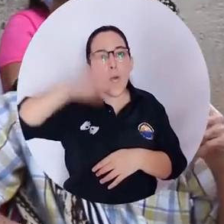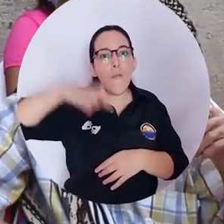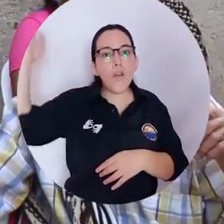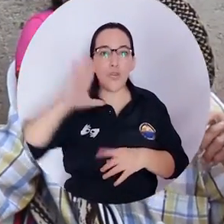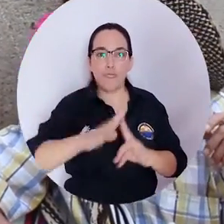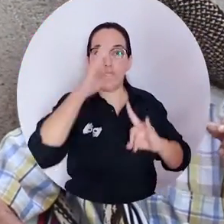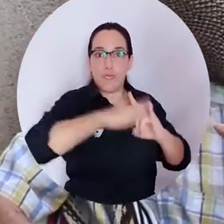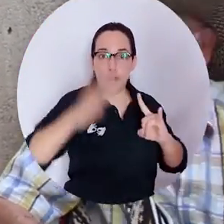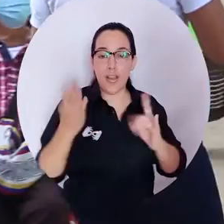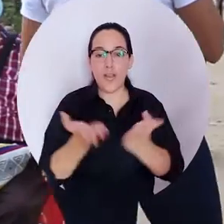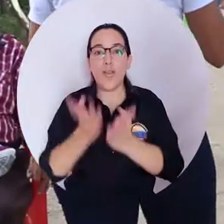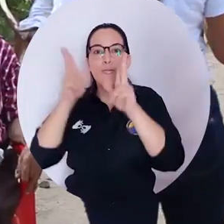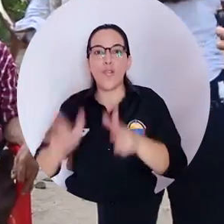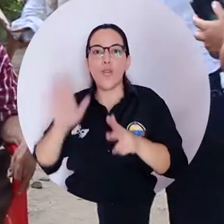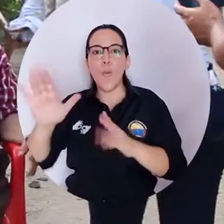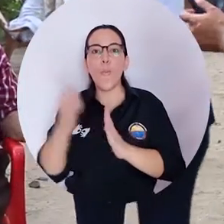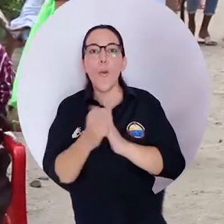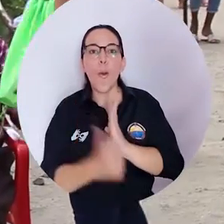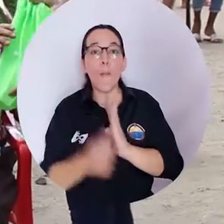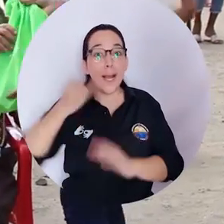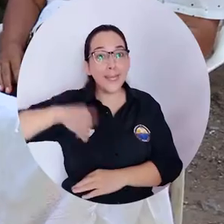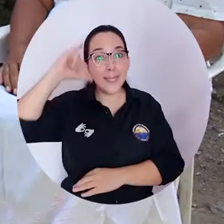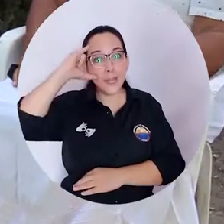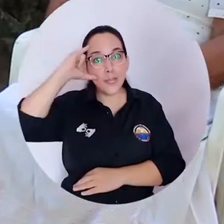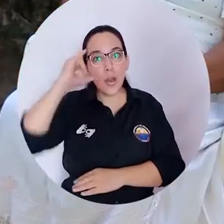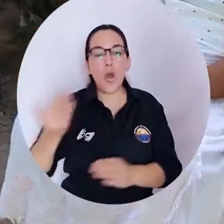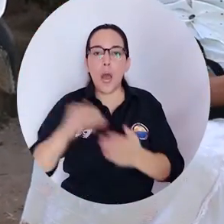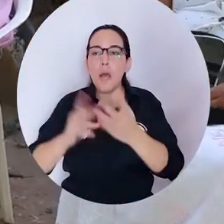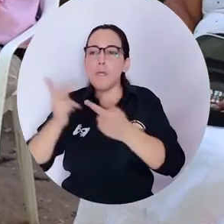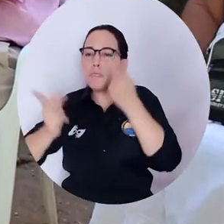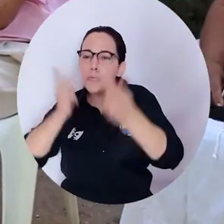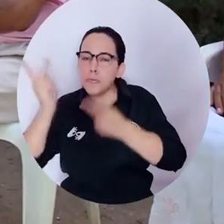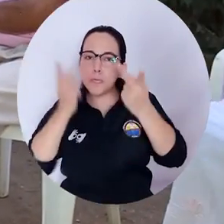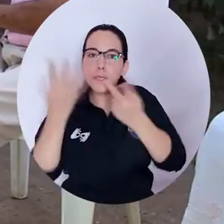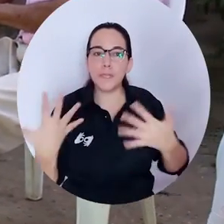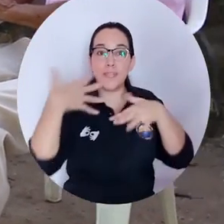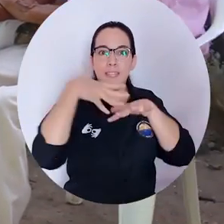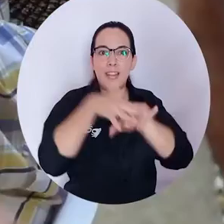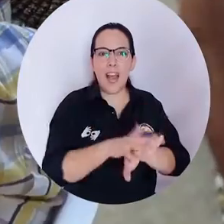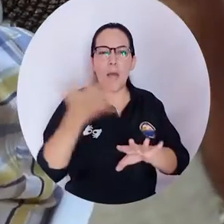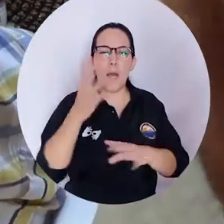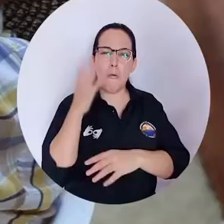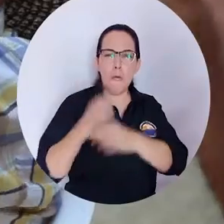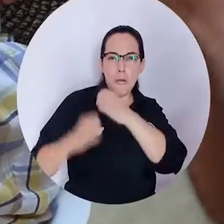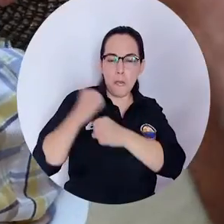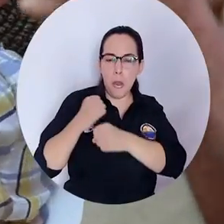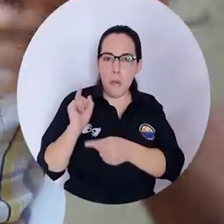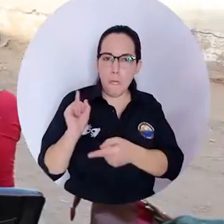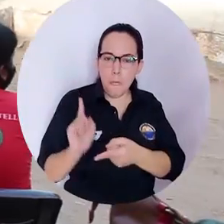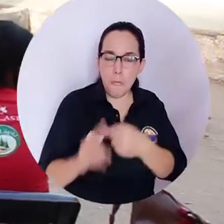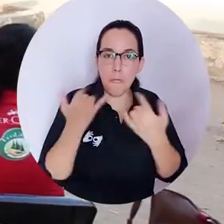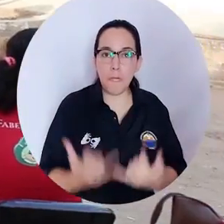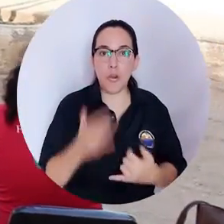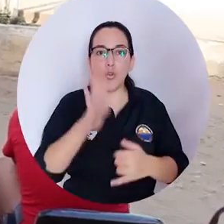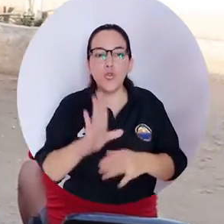Mater y estudiantes del Programa de Psicología, se retomaron las visitas integrales desarrolladas desde hace cuatro años en pro del bienestar de